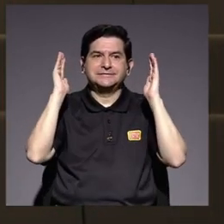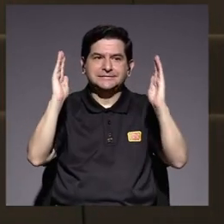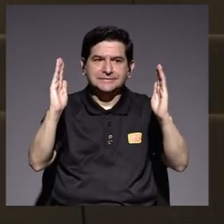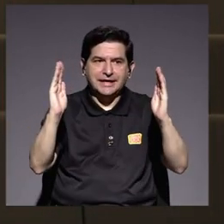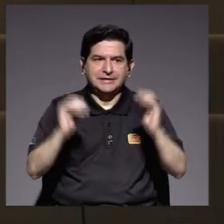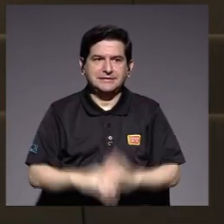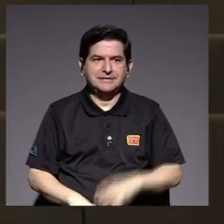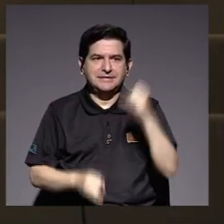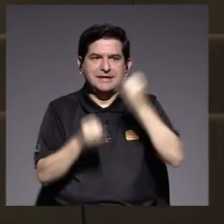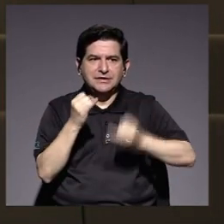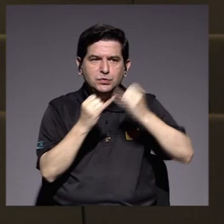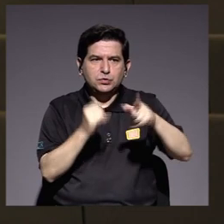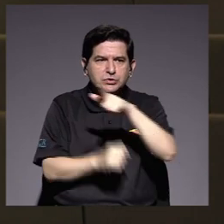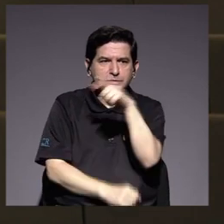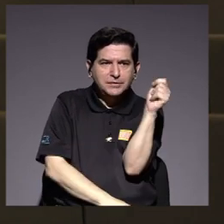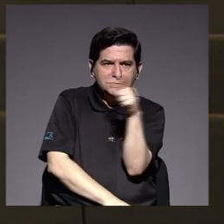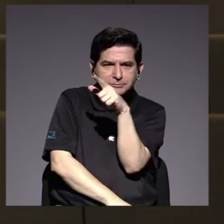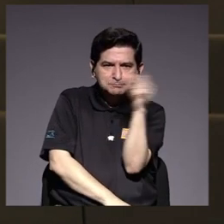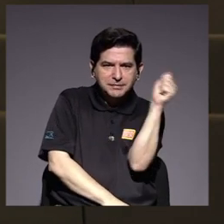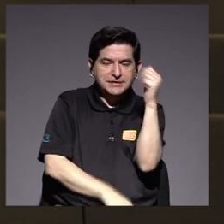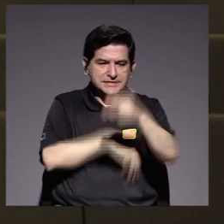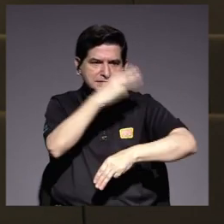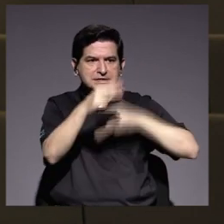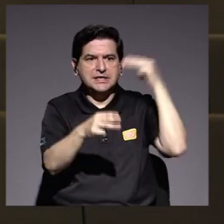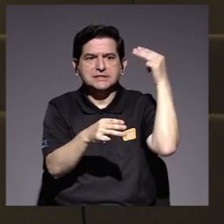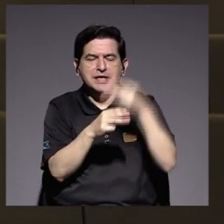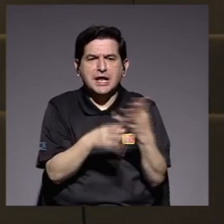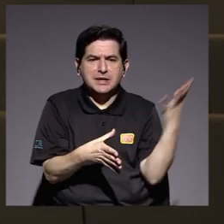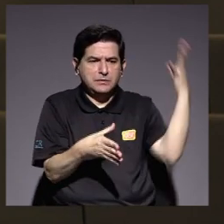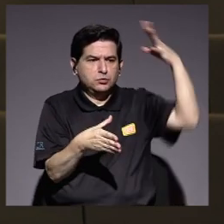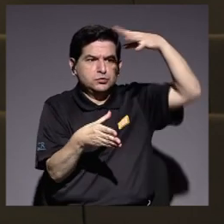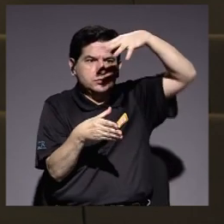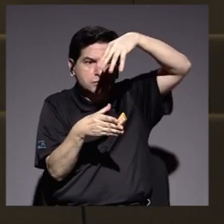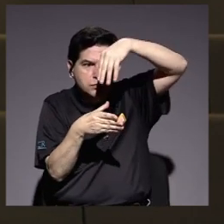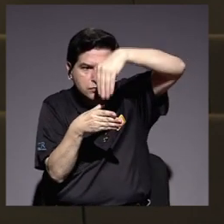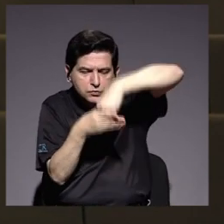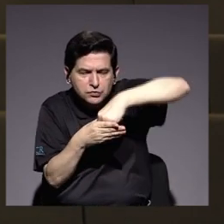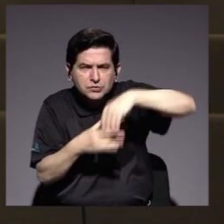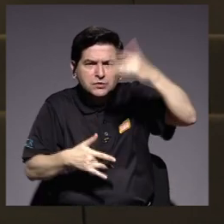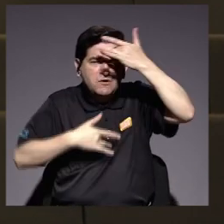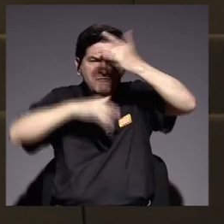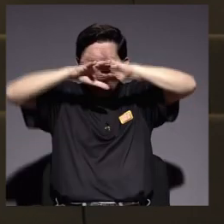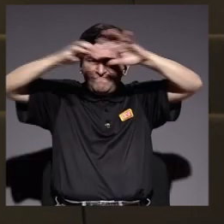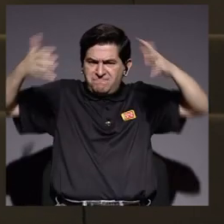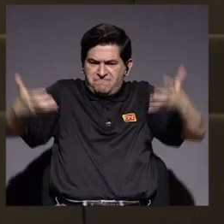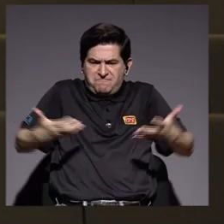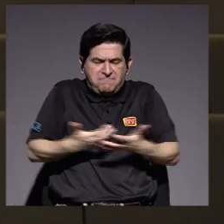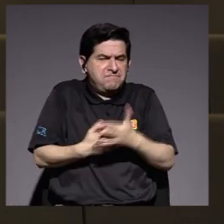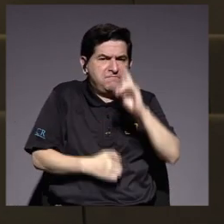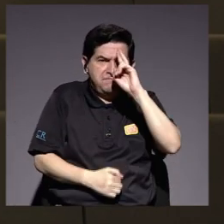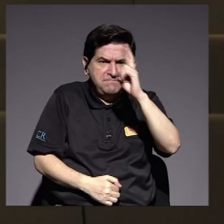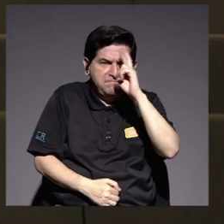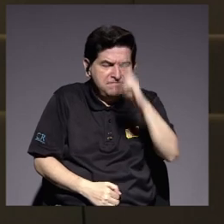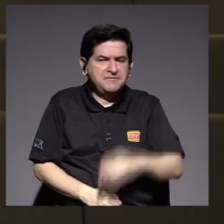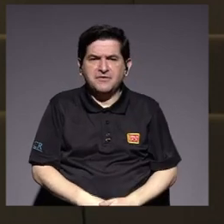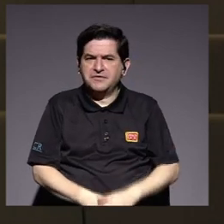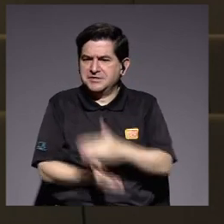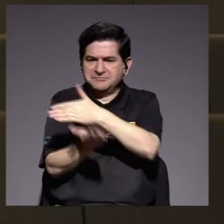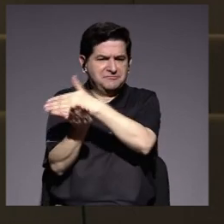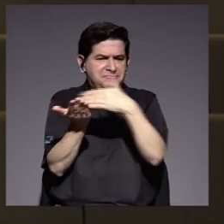En los últimos meses, el mundo ha estado inmerso en una pandemia que no respeta fronteras,